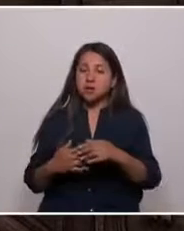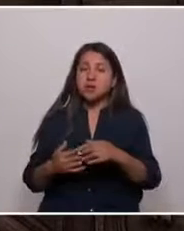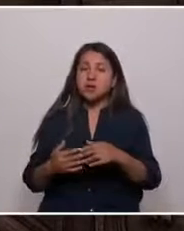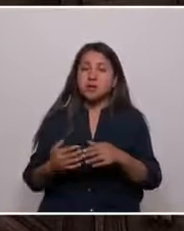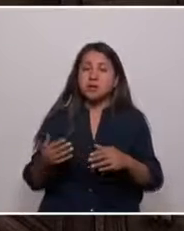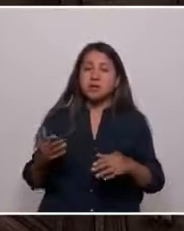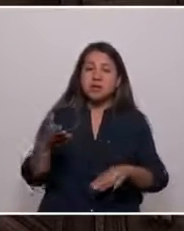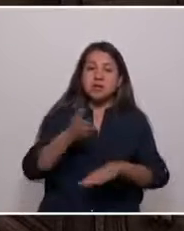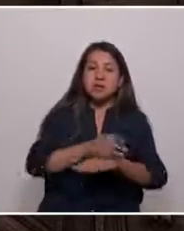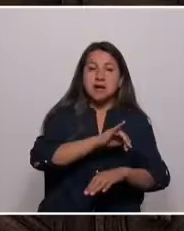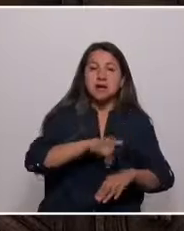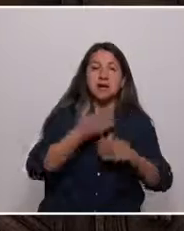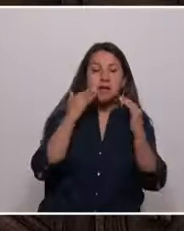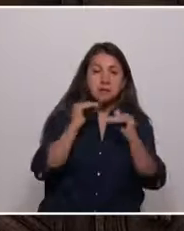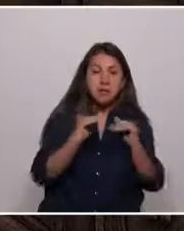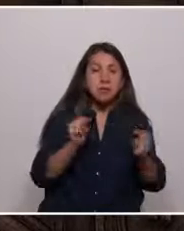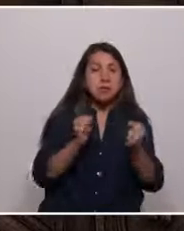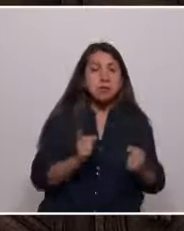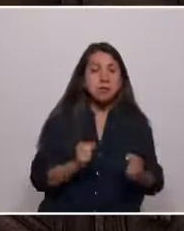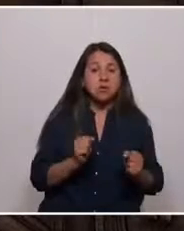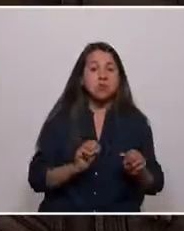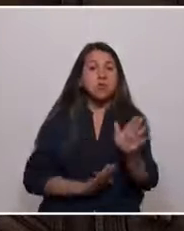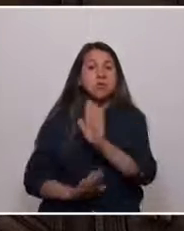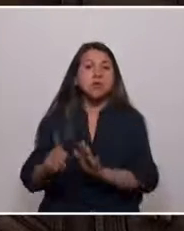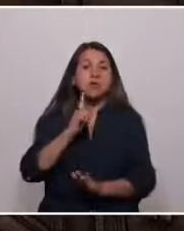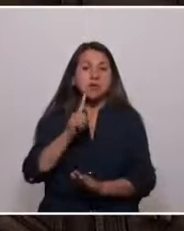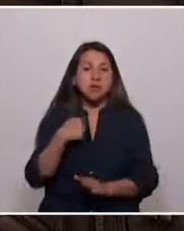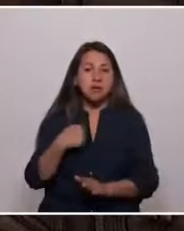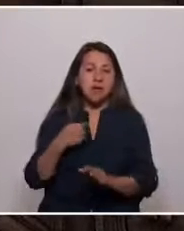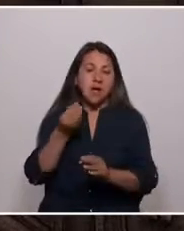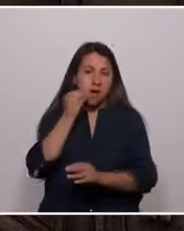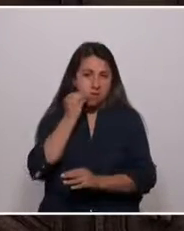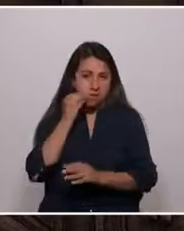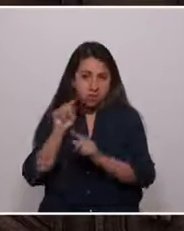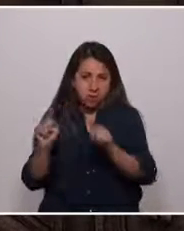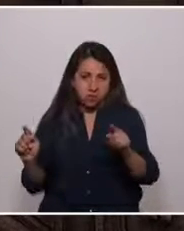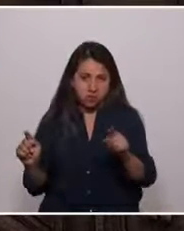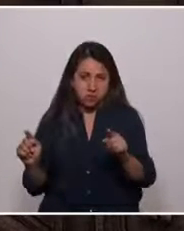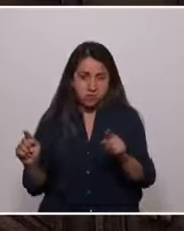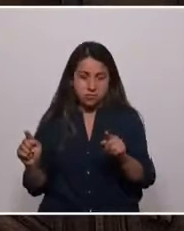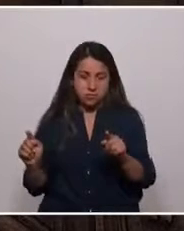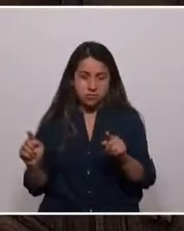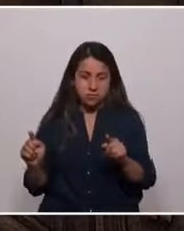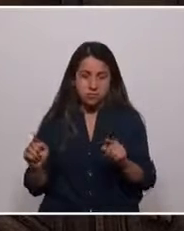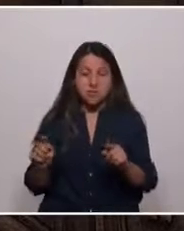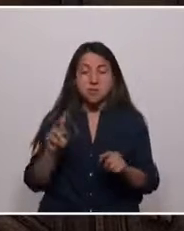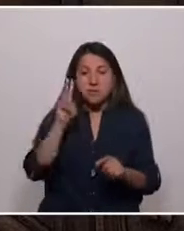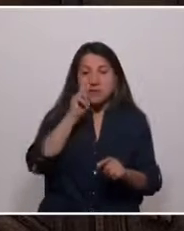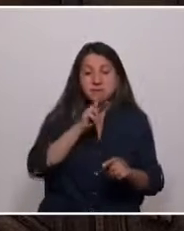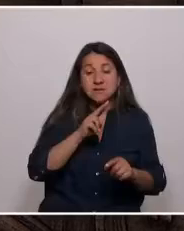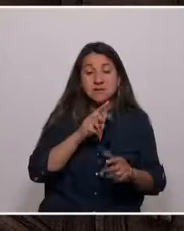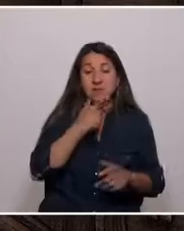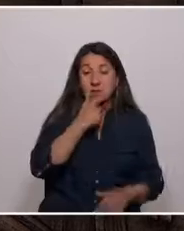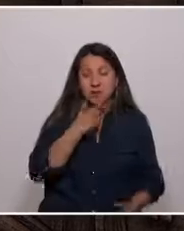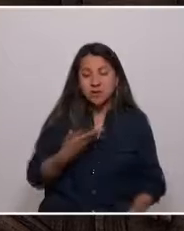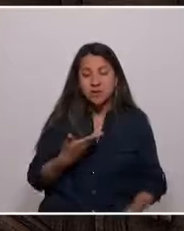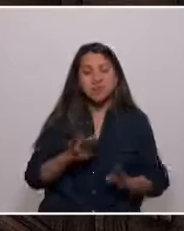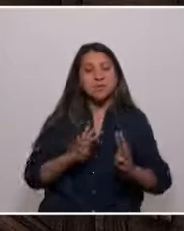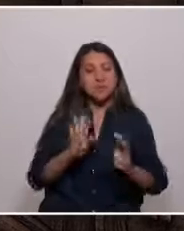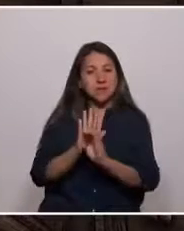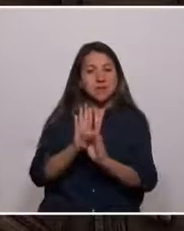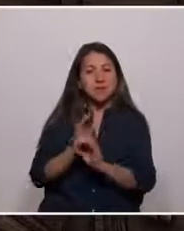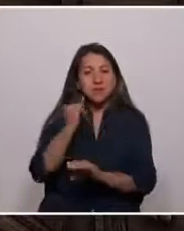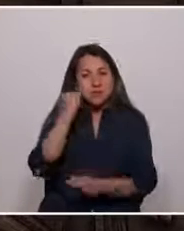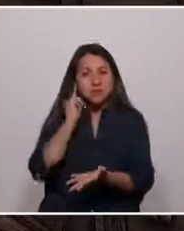jardines infantiles, fueron cuidados por sus abuelas. Sin lugar a dudas, la Convención Constitucional es la institución